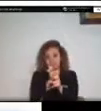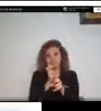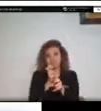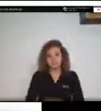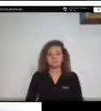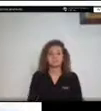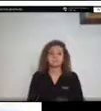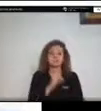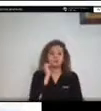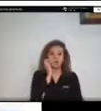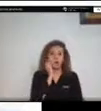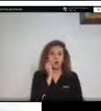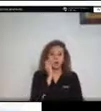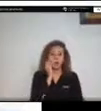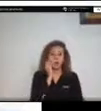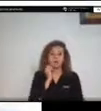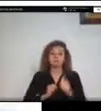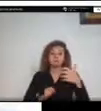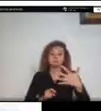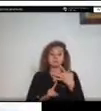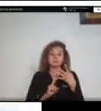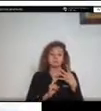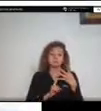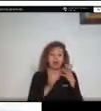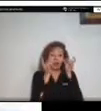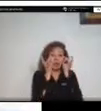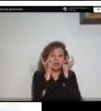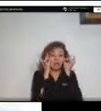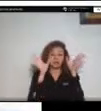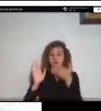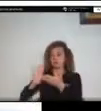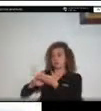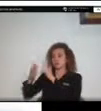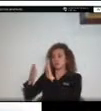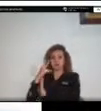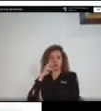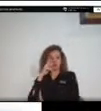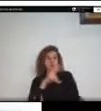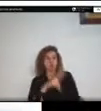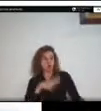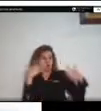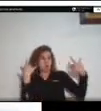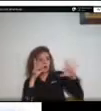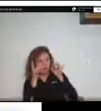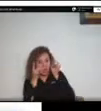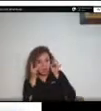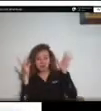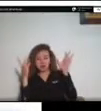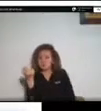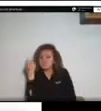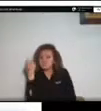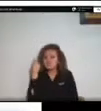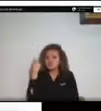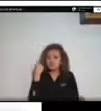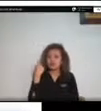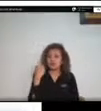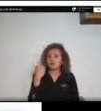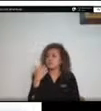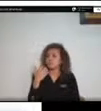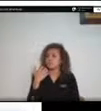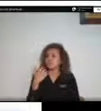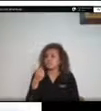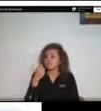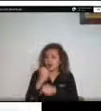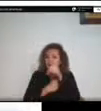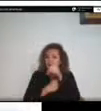muy determinante que es la percepción del riesgo de las comunidades y para eso podemos ver los eventos recientes o eventos como el que ocurrieron el año